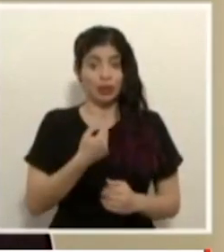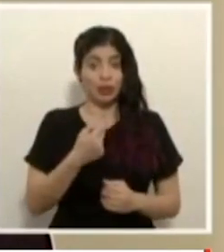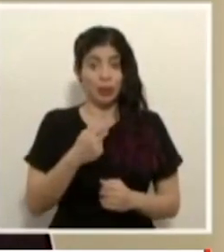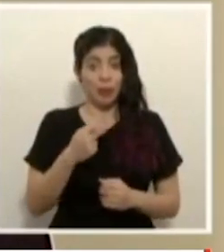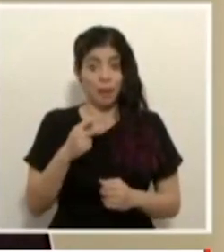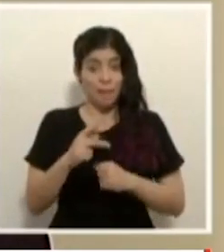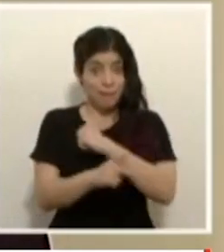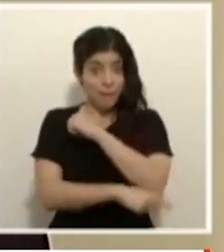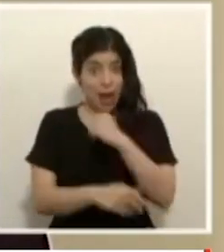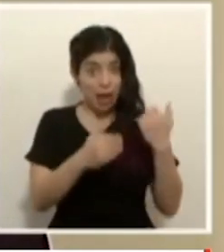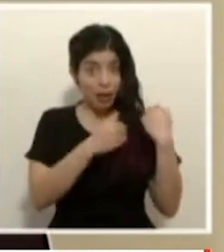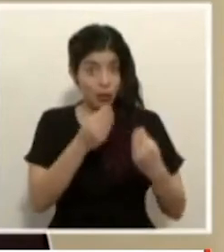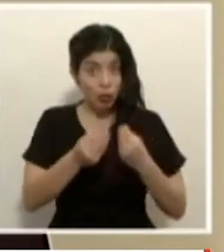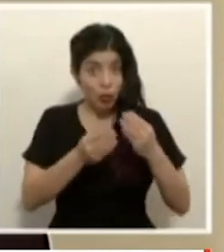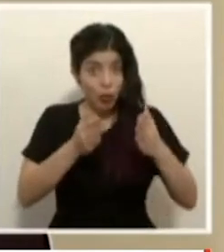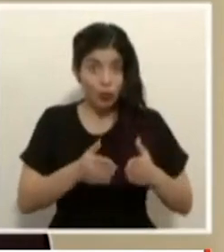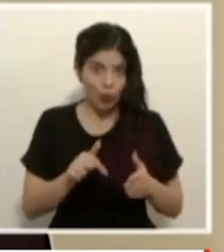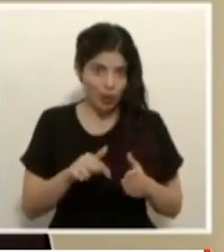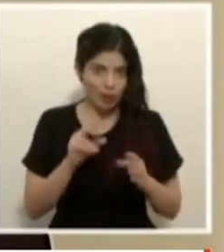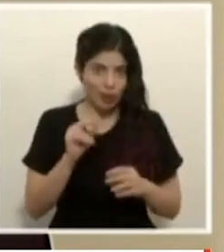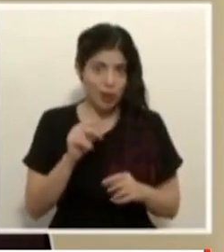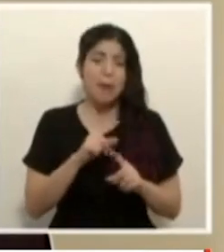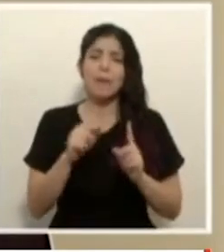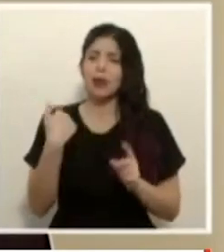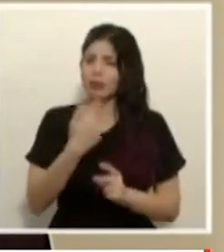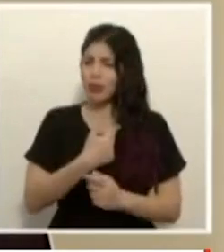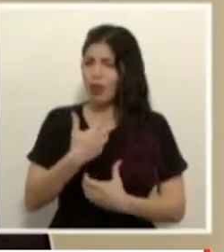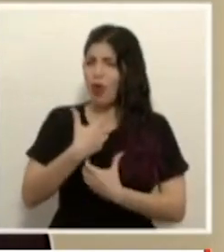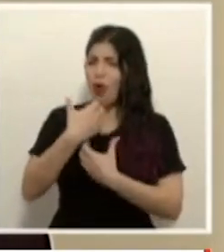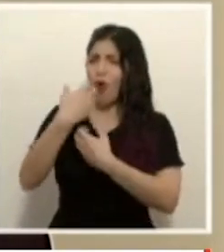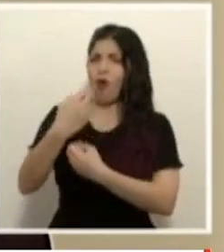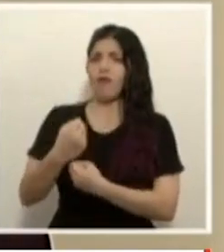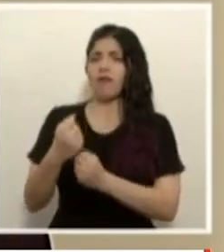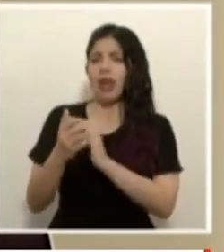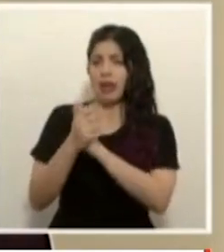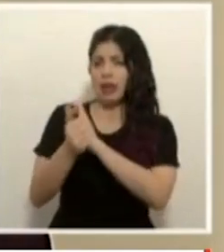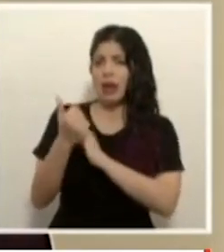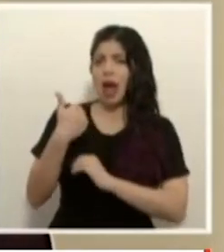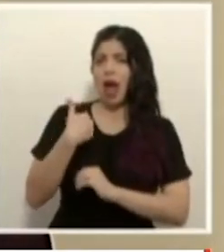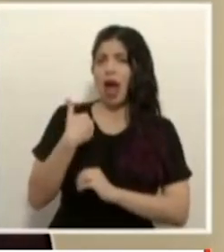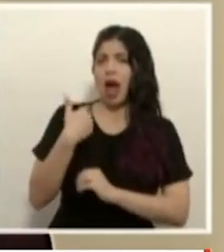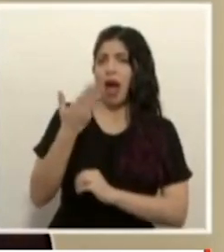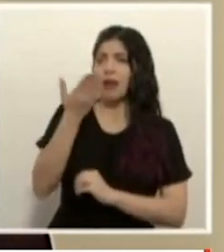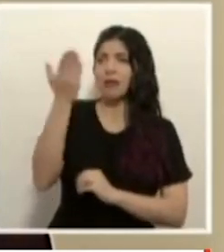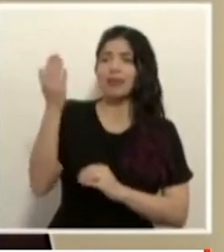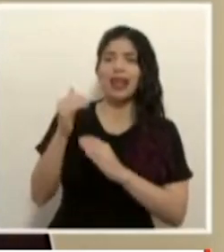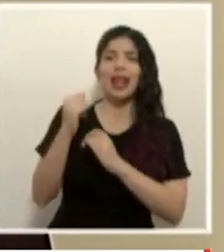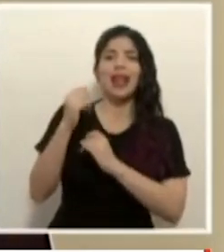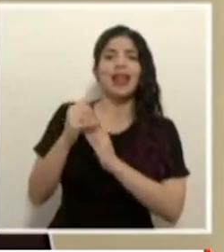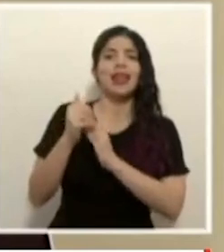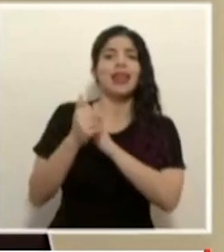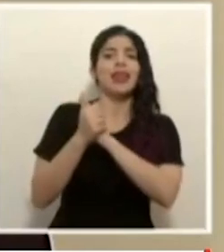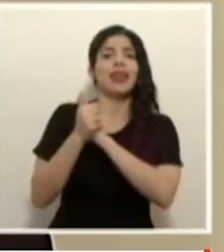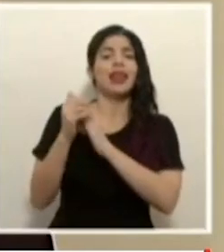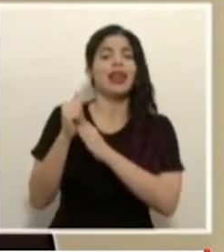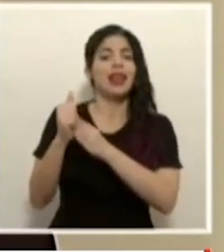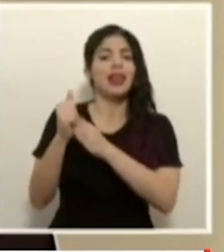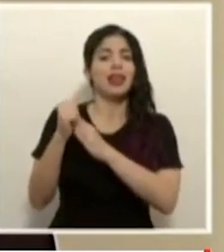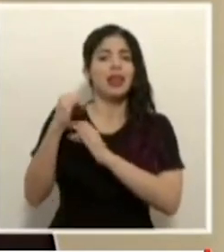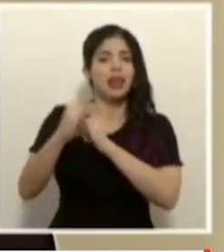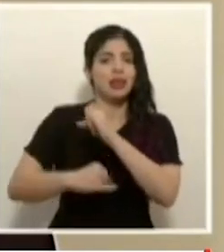pero como ya he indicado anteriormente confiamos mucho en la capacidad también de los líderes internacionales en estos temas